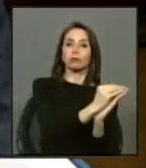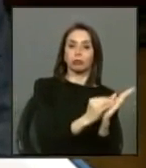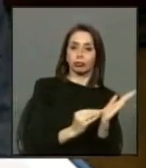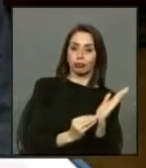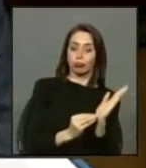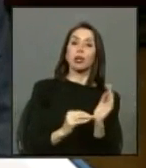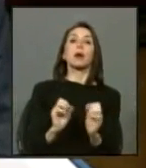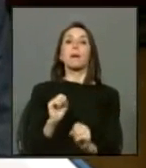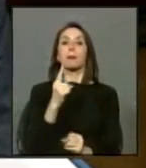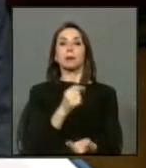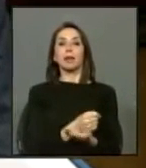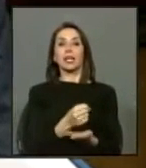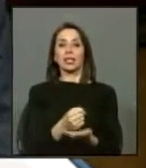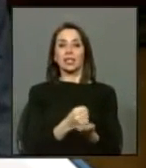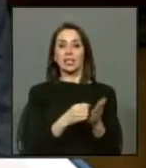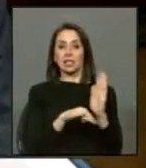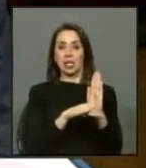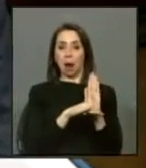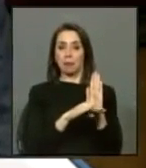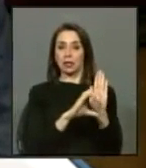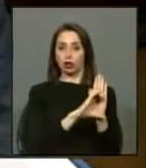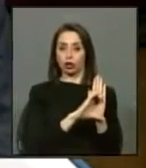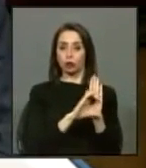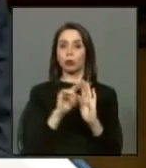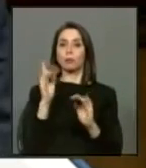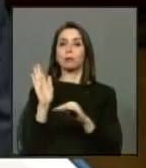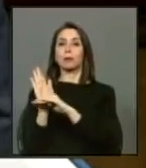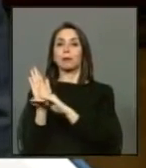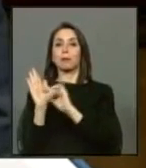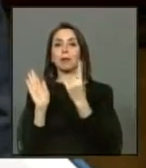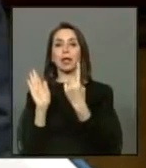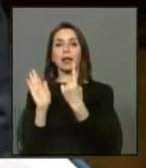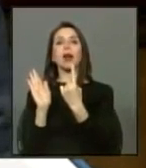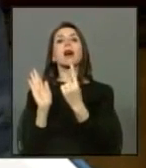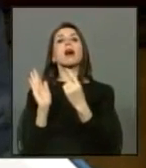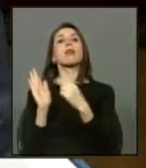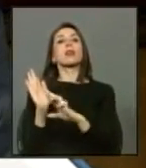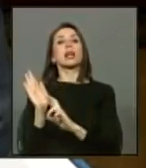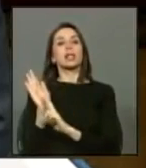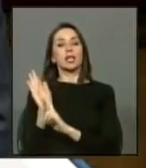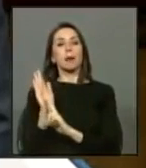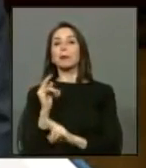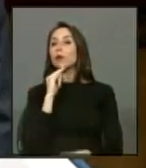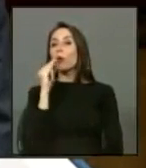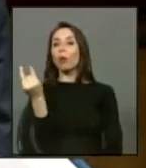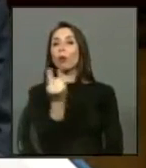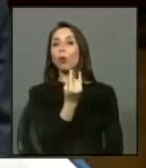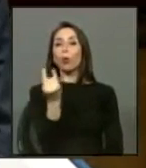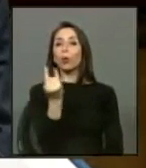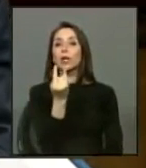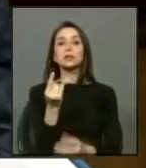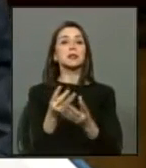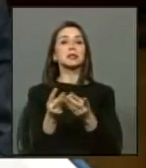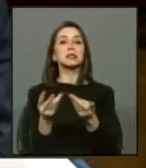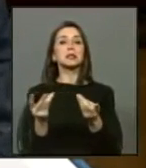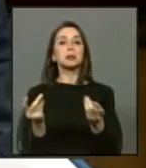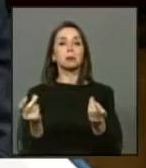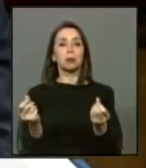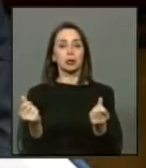trámite constitucional y primero reglamentario con urgencia calificada de simple.